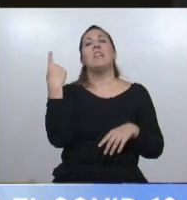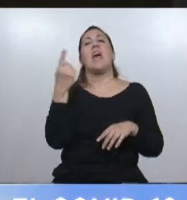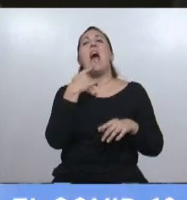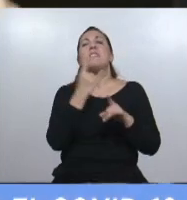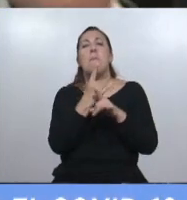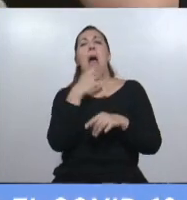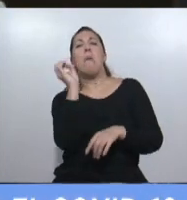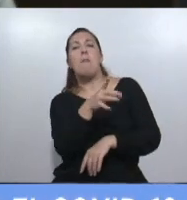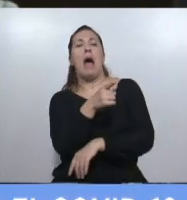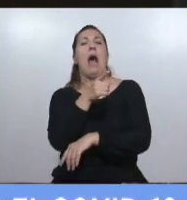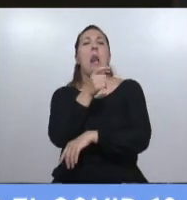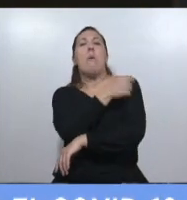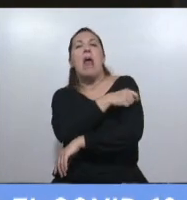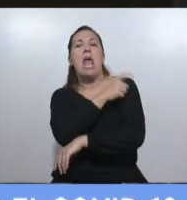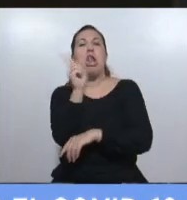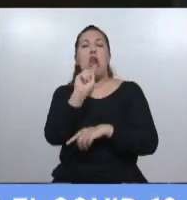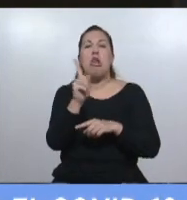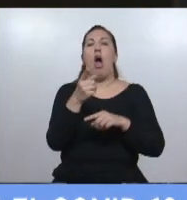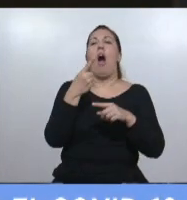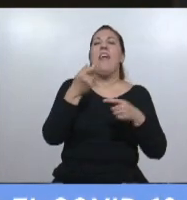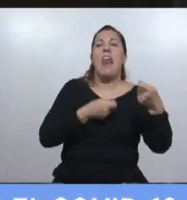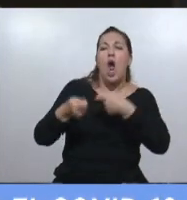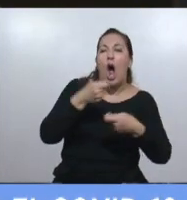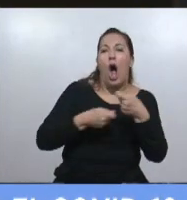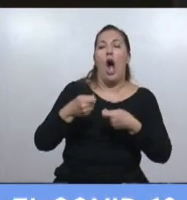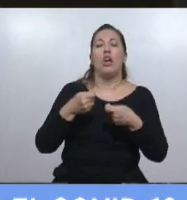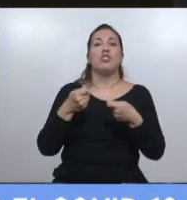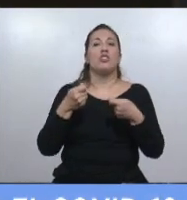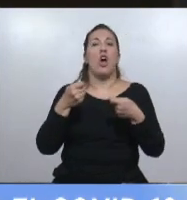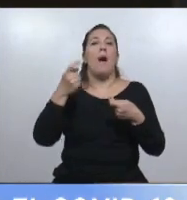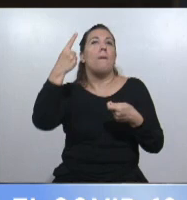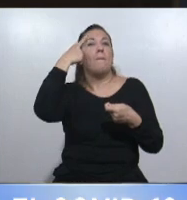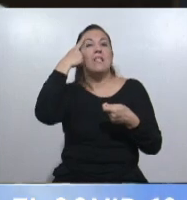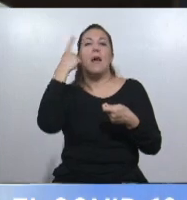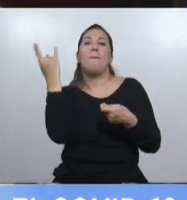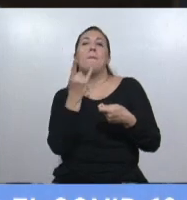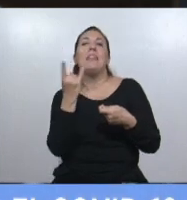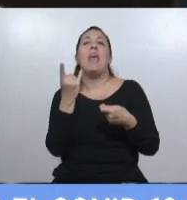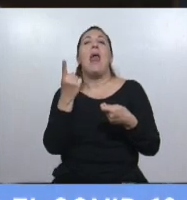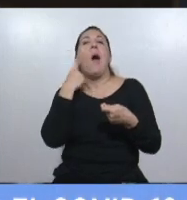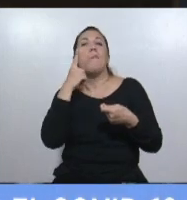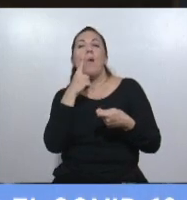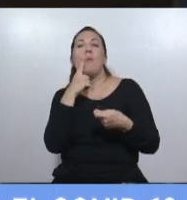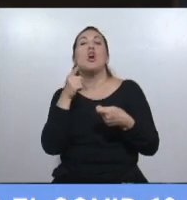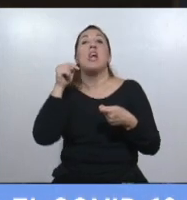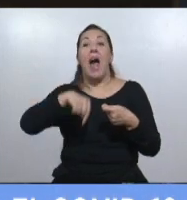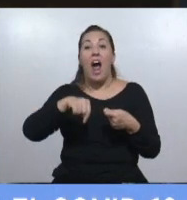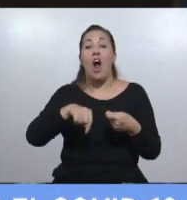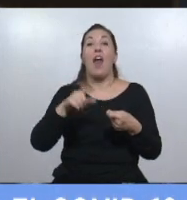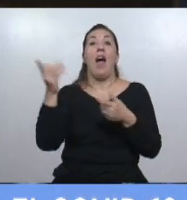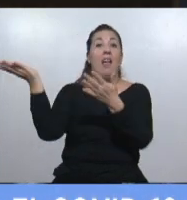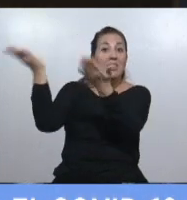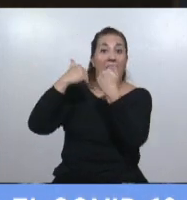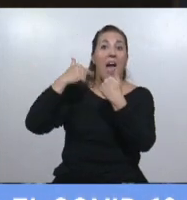que consideraban negocio que consideraban que era una infiltración ideológica hoy están llegando al país